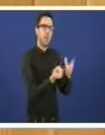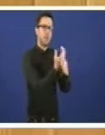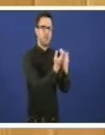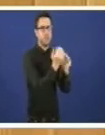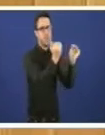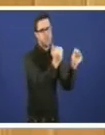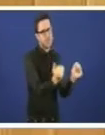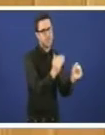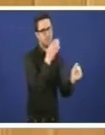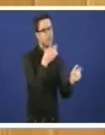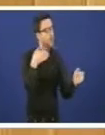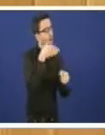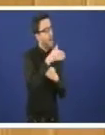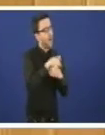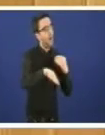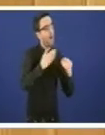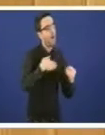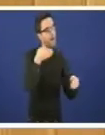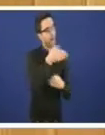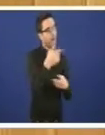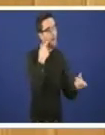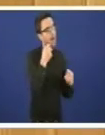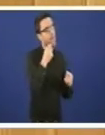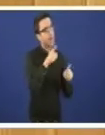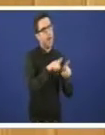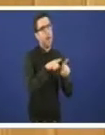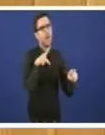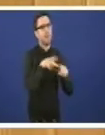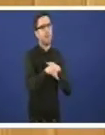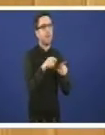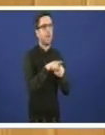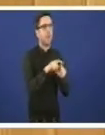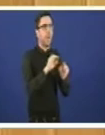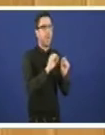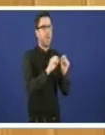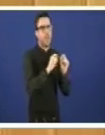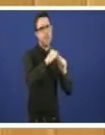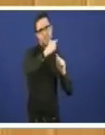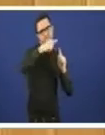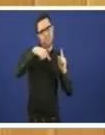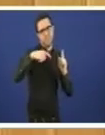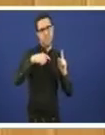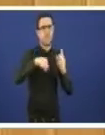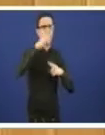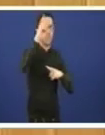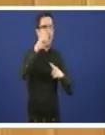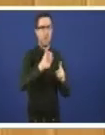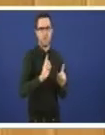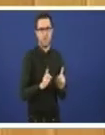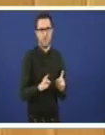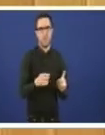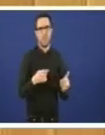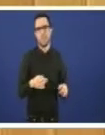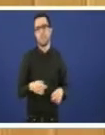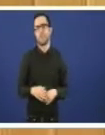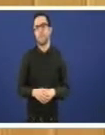adecuadas para que non nos vai a dar unhas cantidades moi alarmantes para a sociedade. Tamén, desminte, desde logo, esa